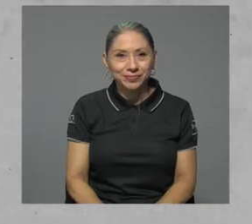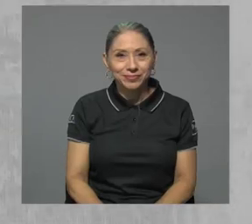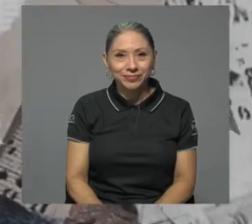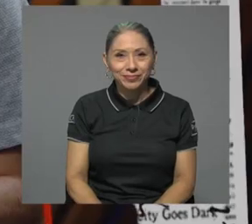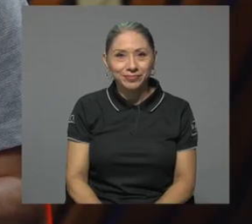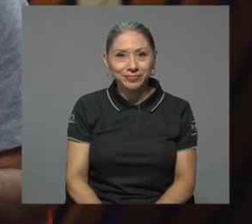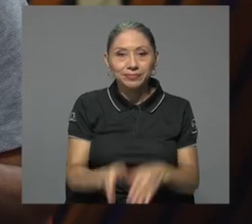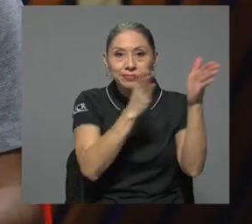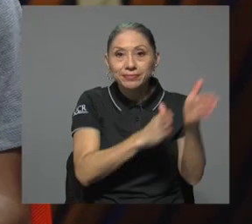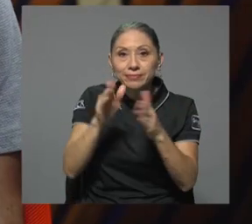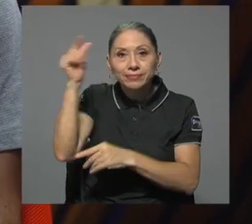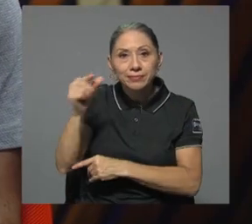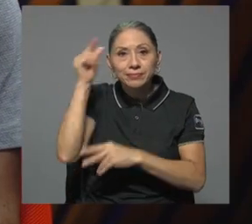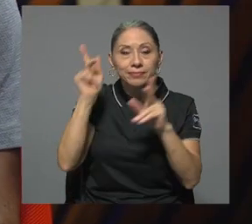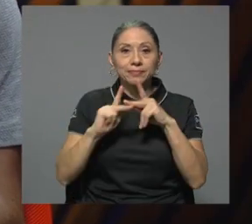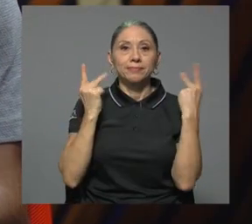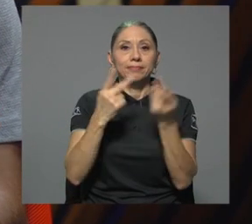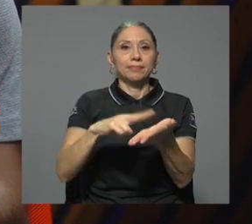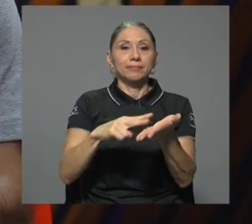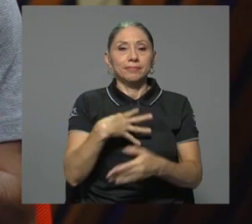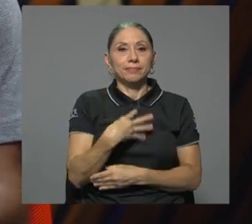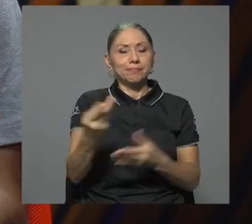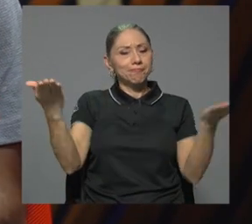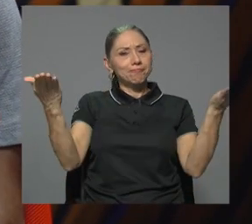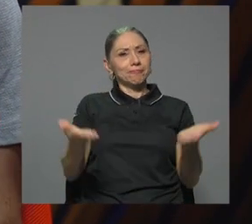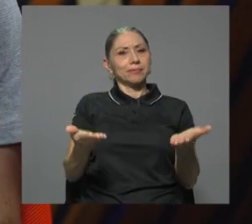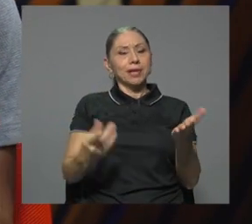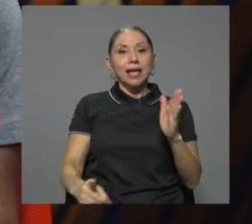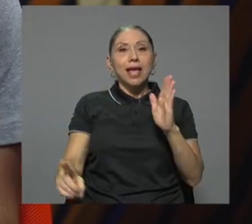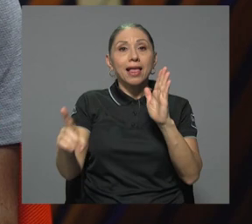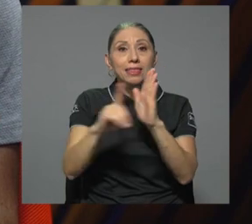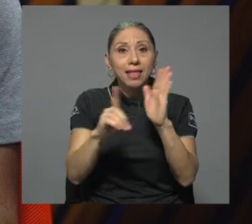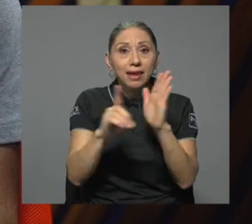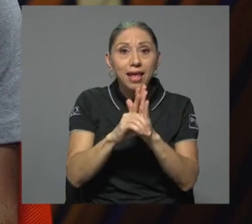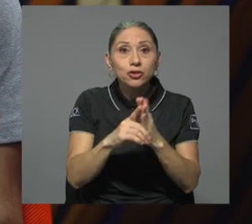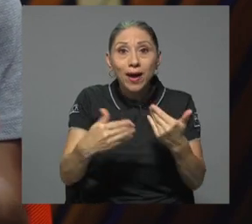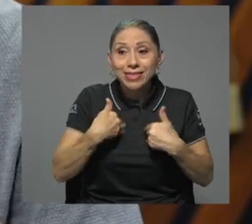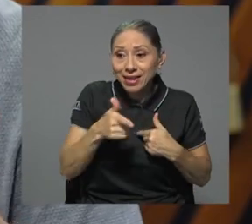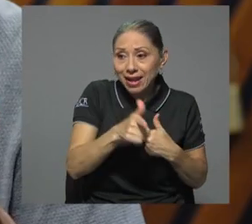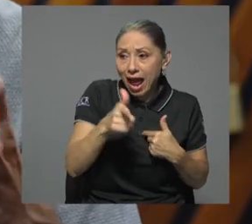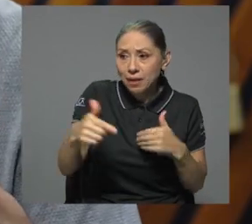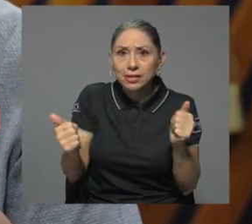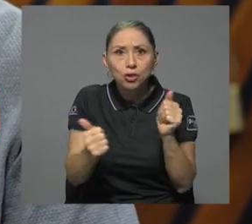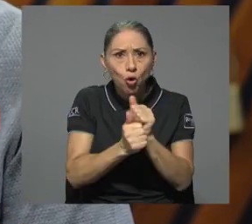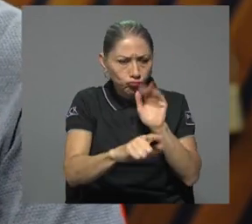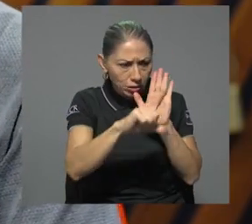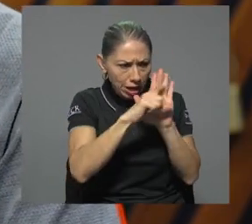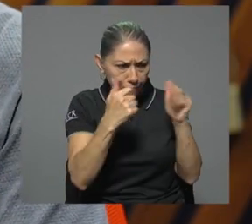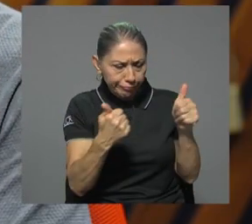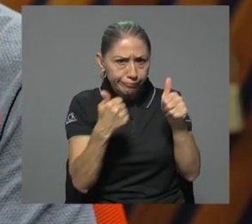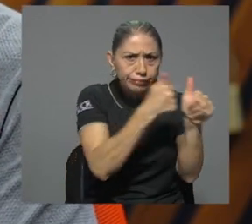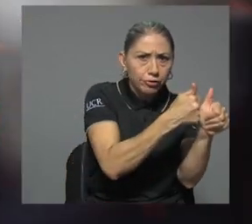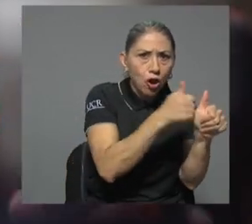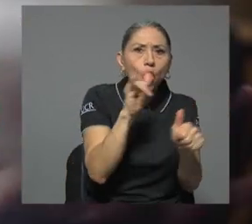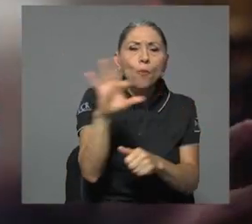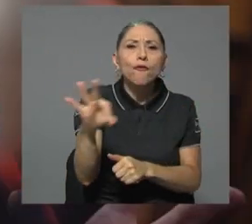El Plan de Gobierno del Partido de Liberación Nacional presenta el derecho a la aportación regulada de armas como una manera de prevenir